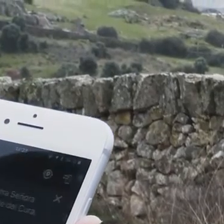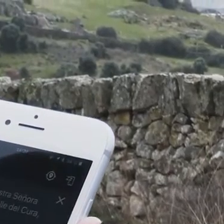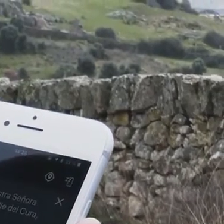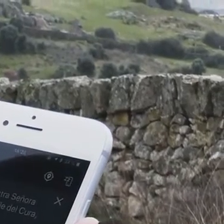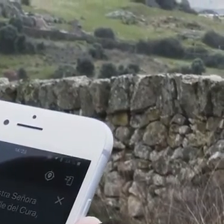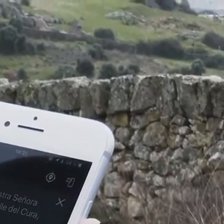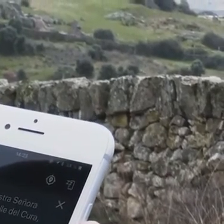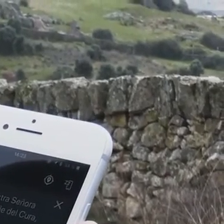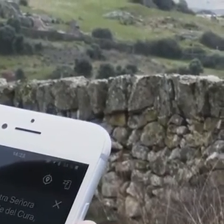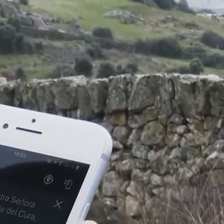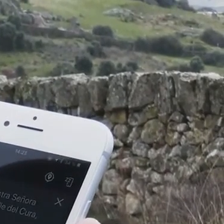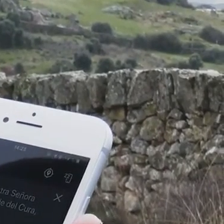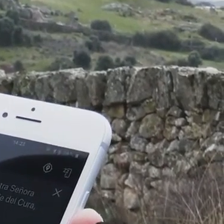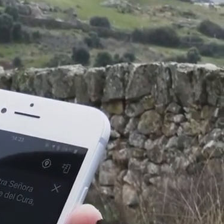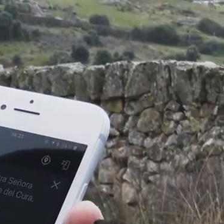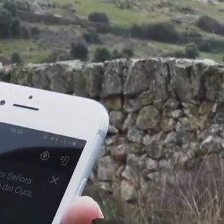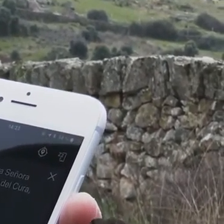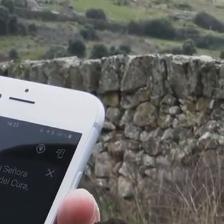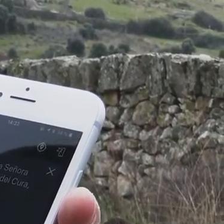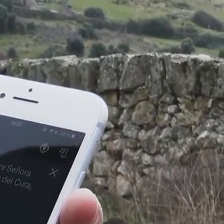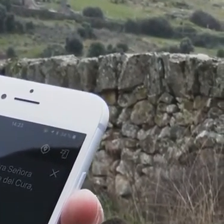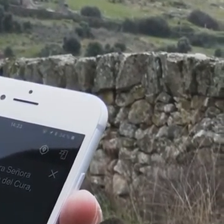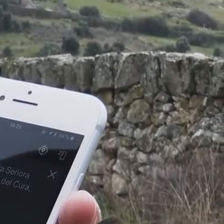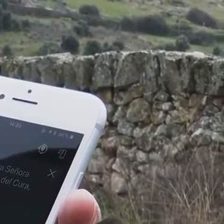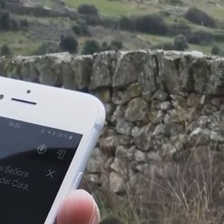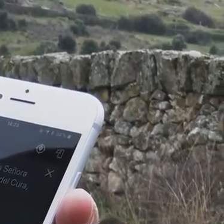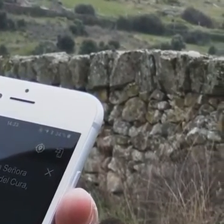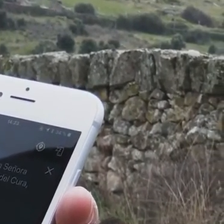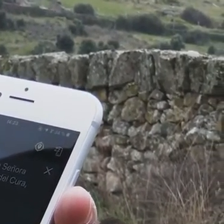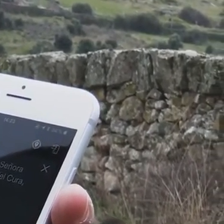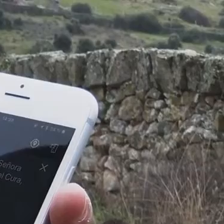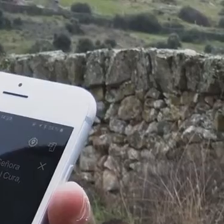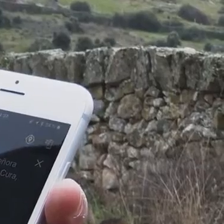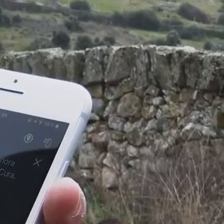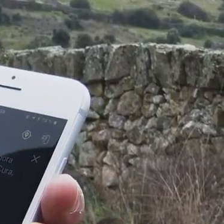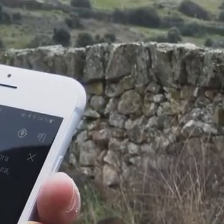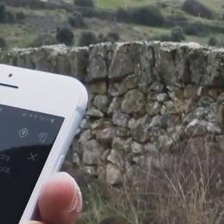corta beacon 2.65 kilómetros